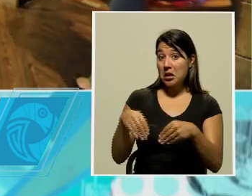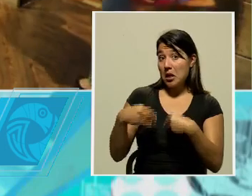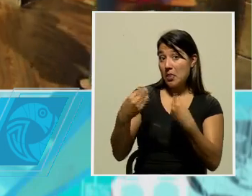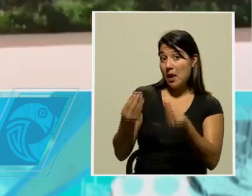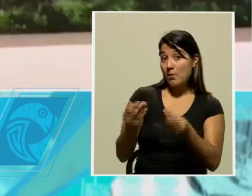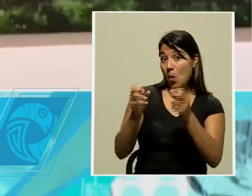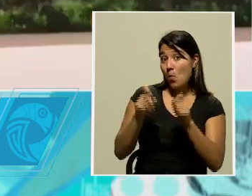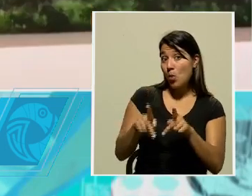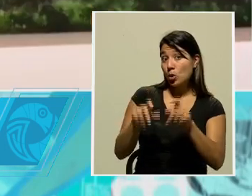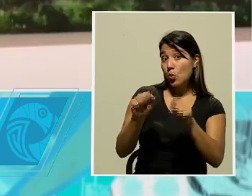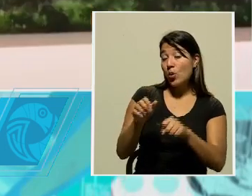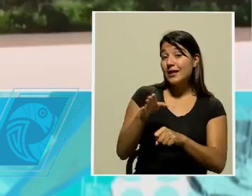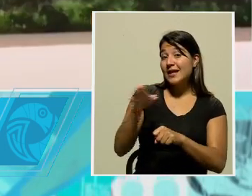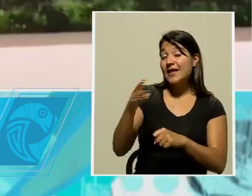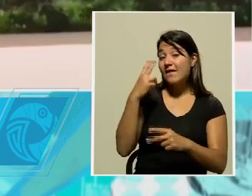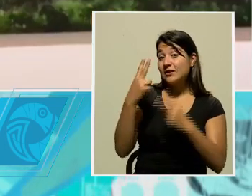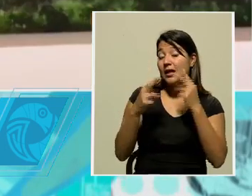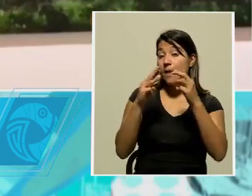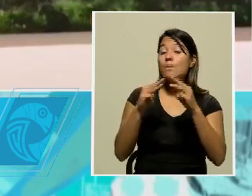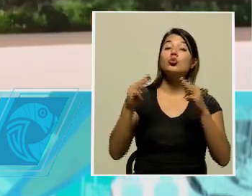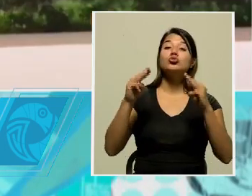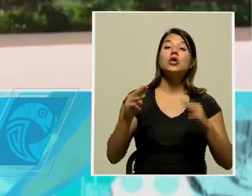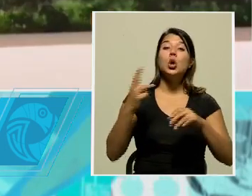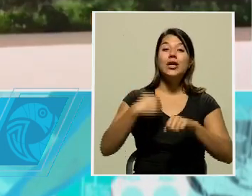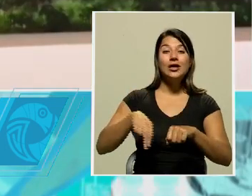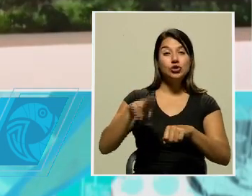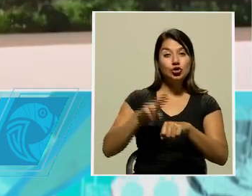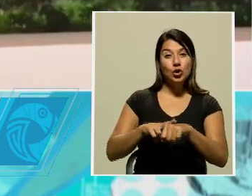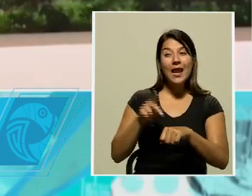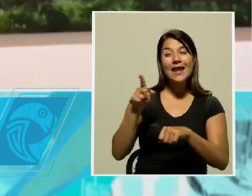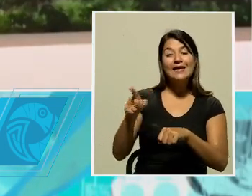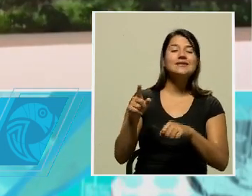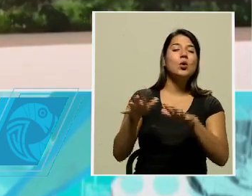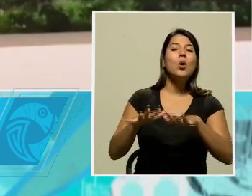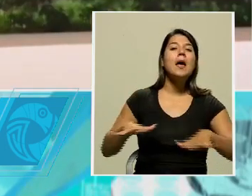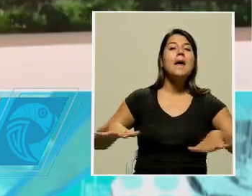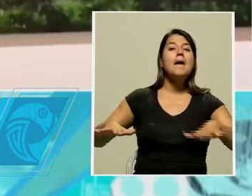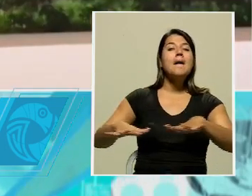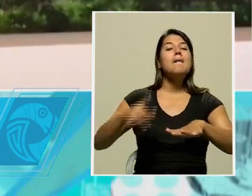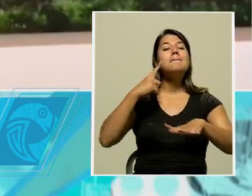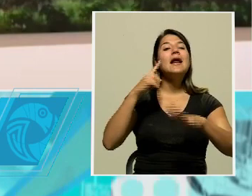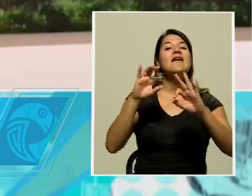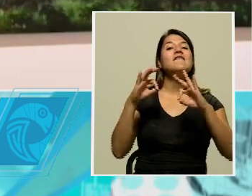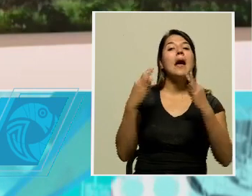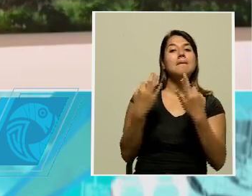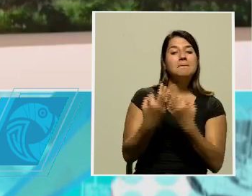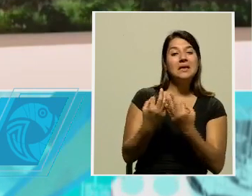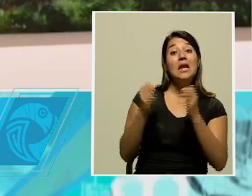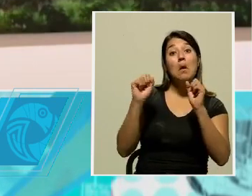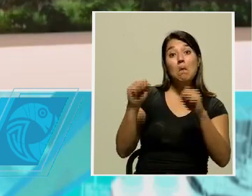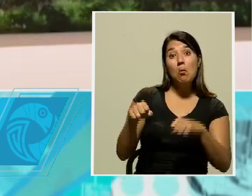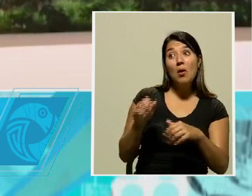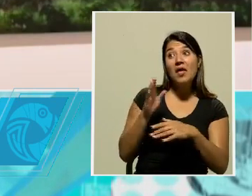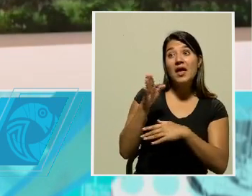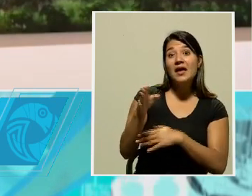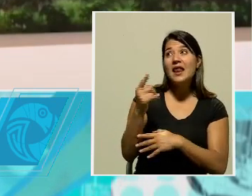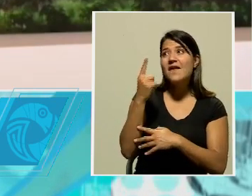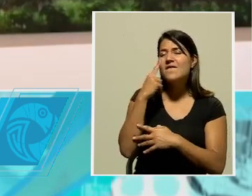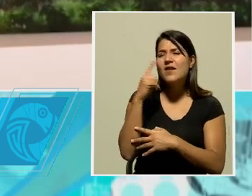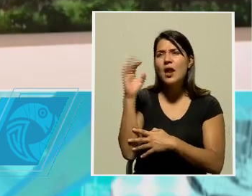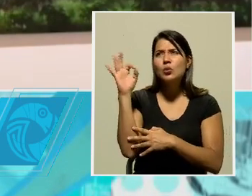visitar el Museo Nacional, que es un espacio sumamente familiar, donde van a poder encontrar desde el